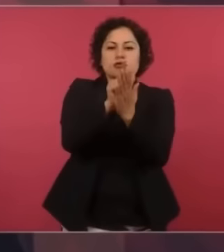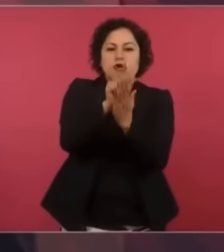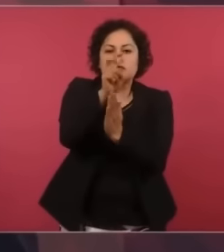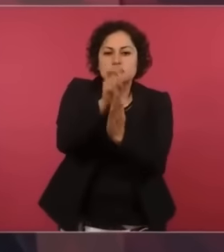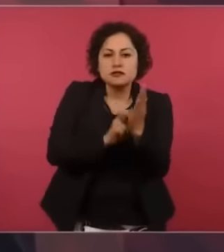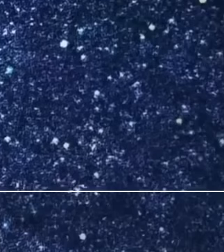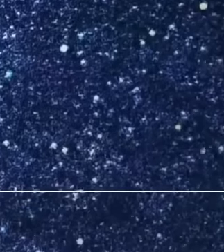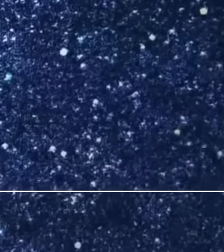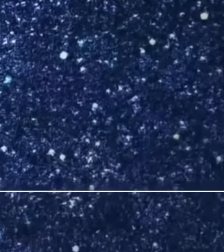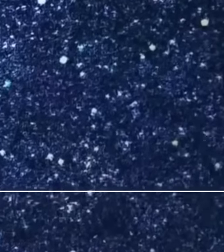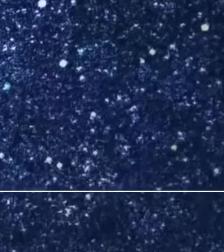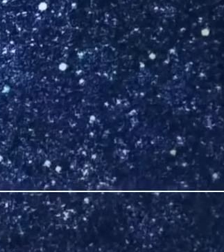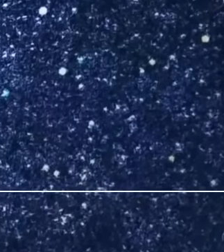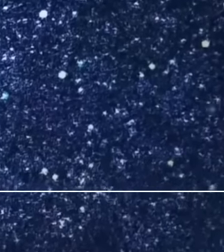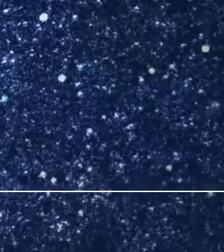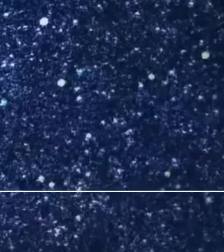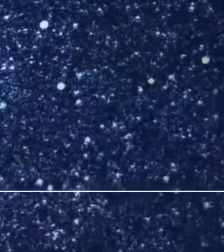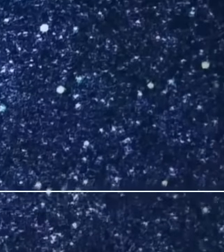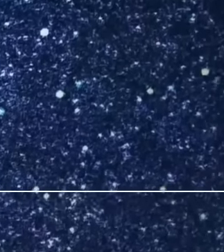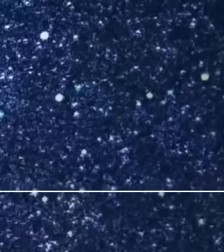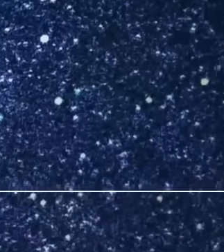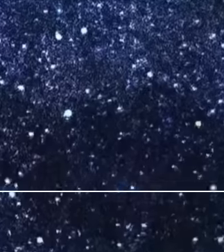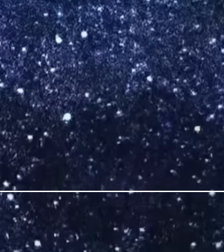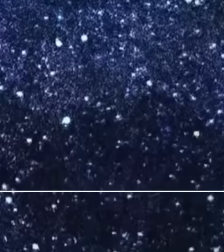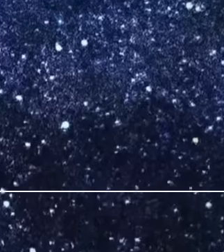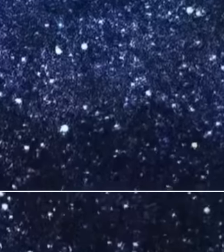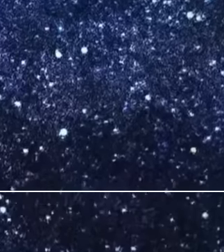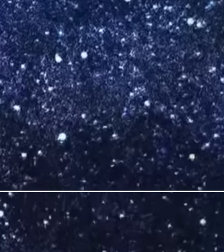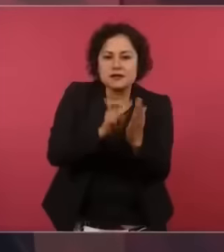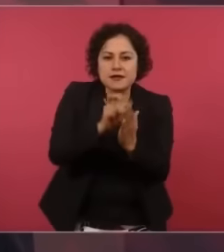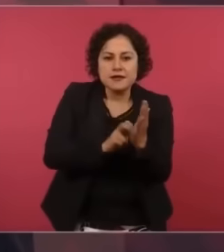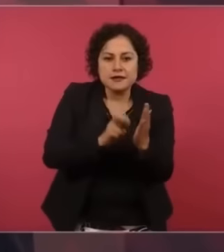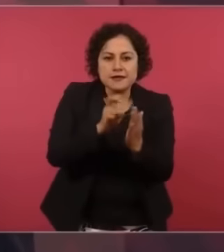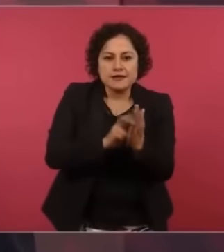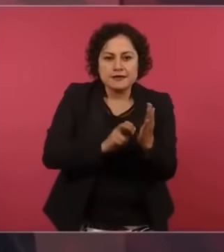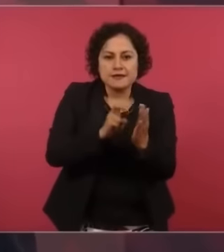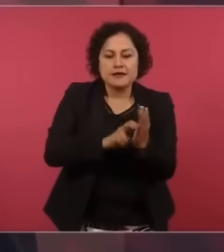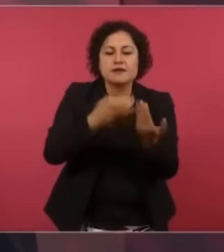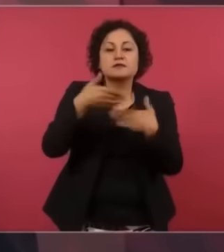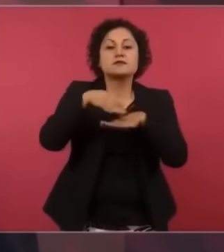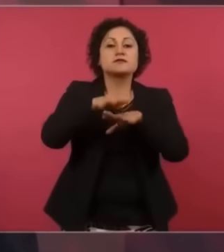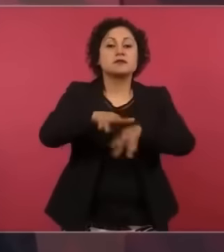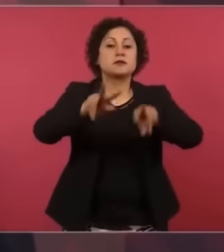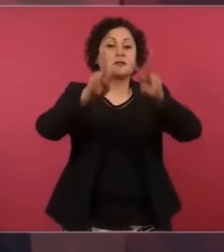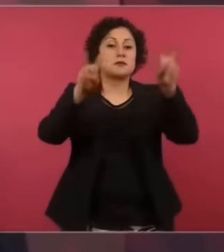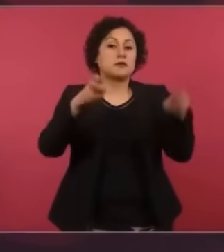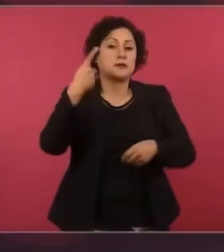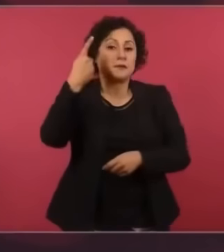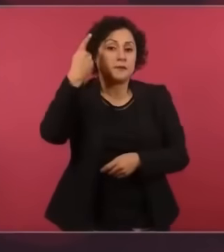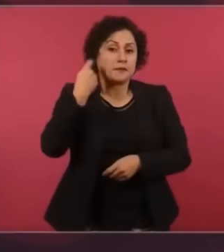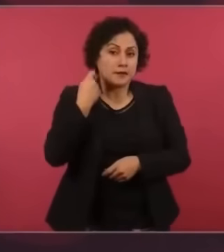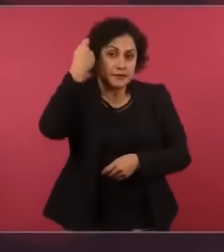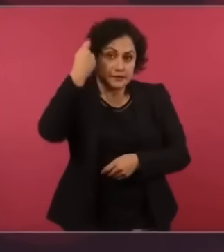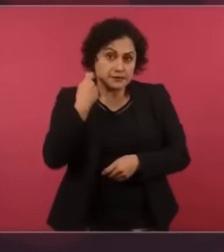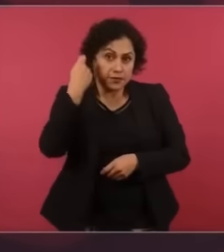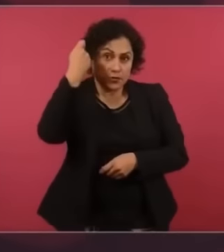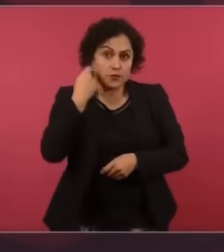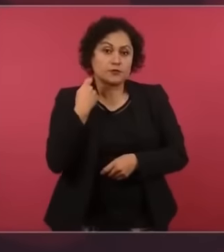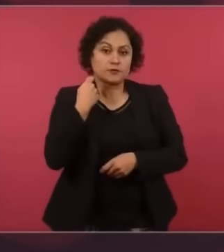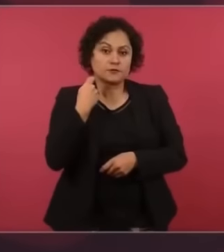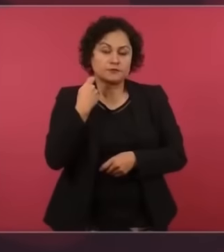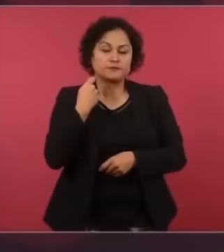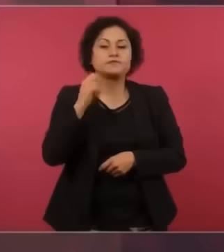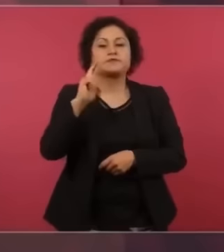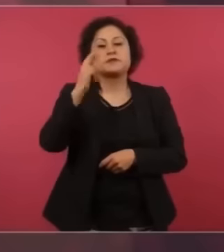una con cedillo